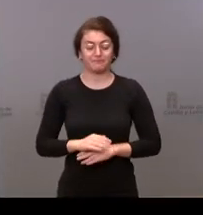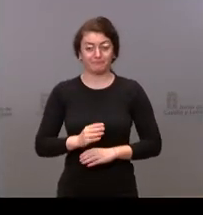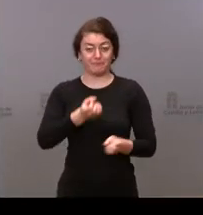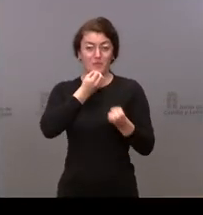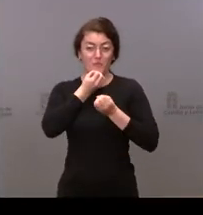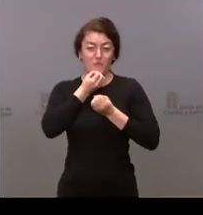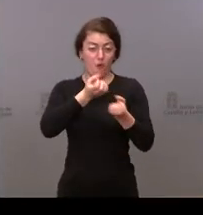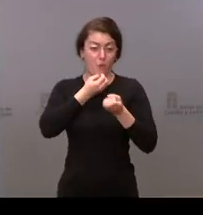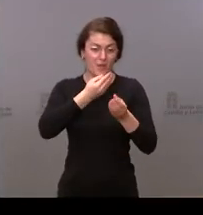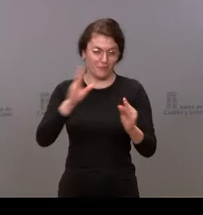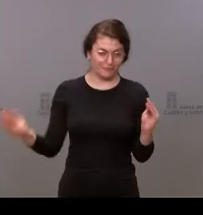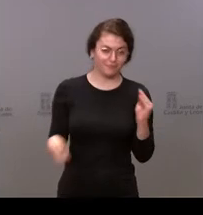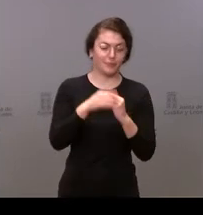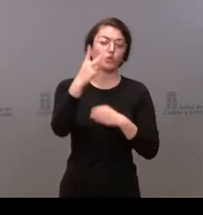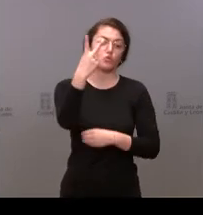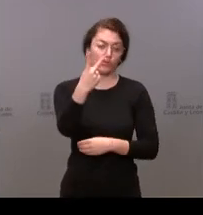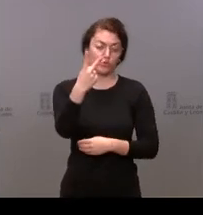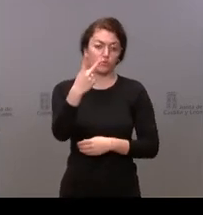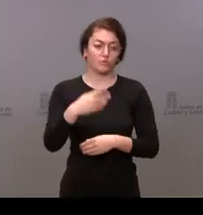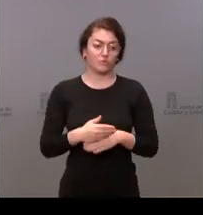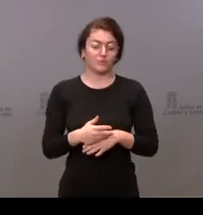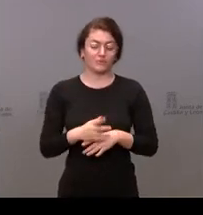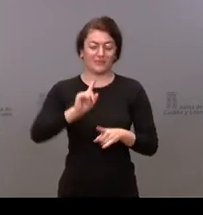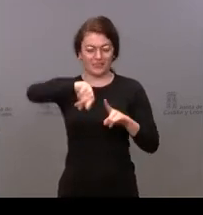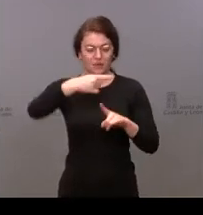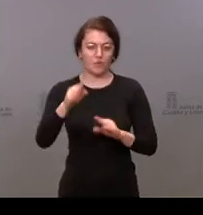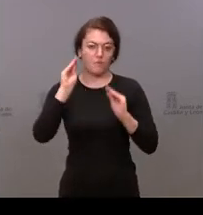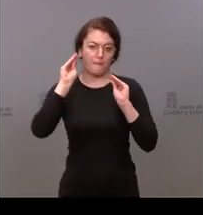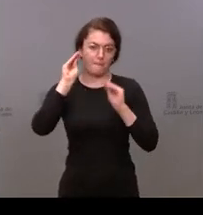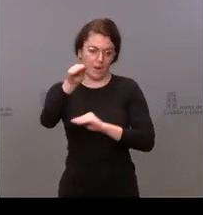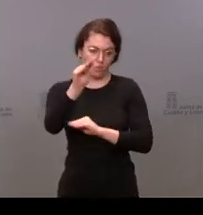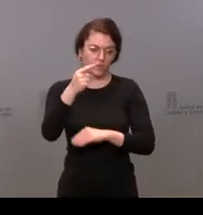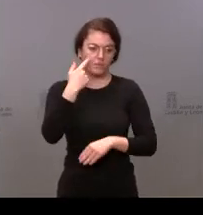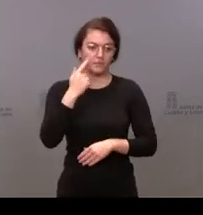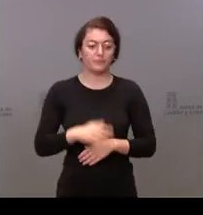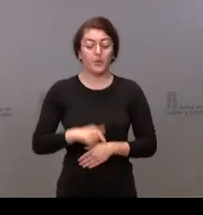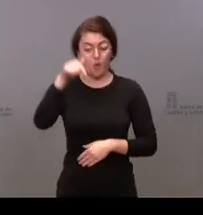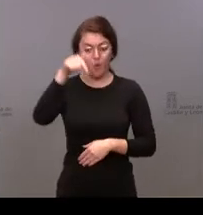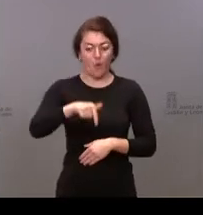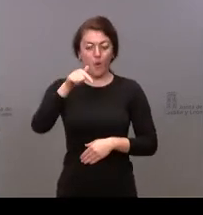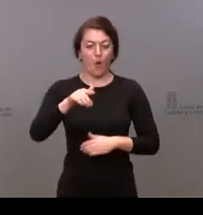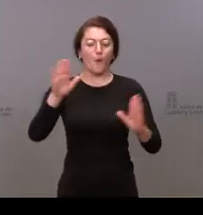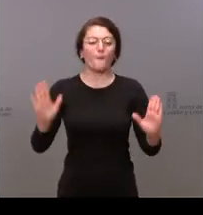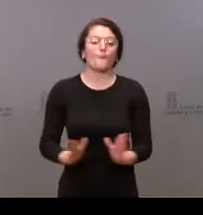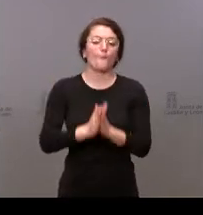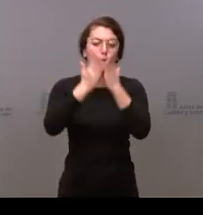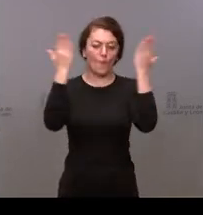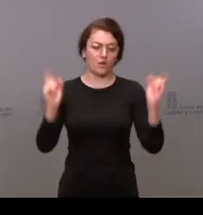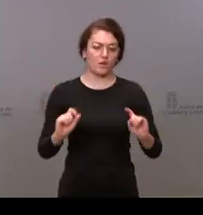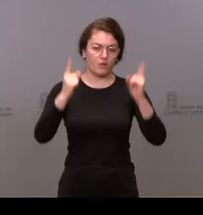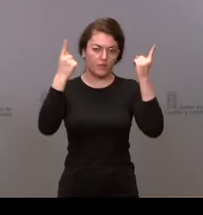adicionales previas a sus preguntas. Hoy el BOCIL, el Boletín Oficial de Castilla y León,